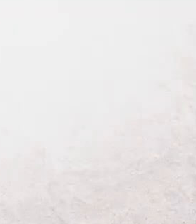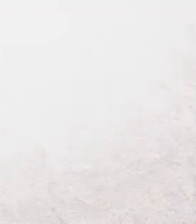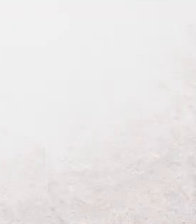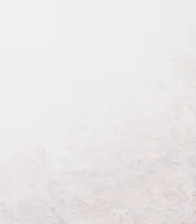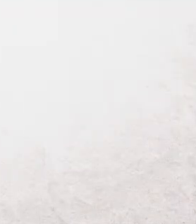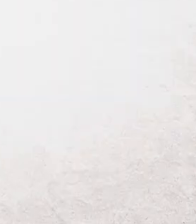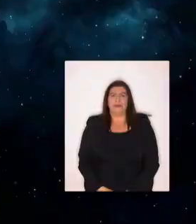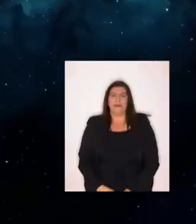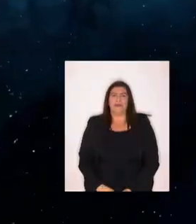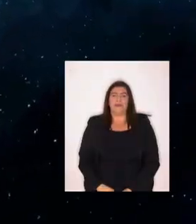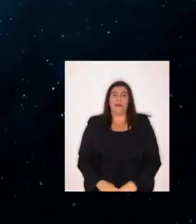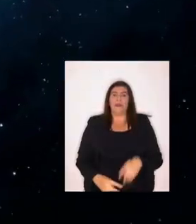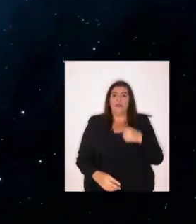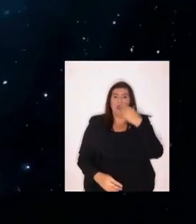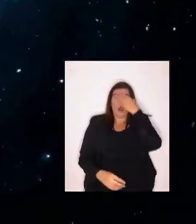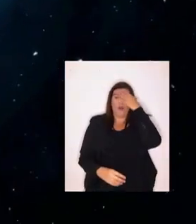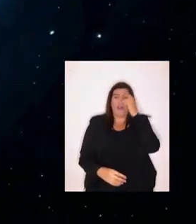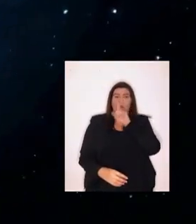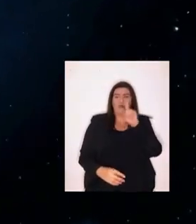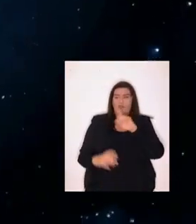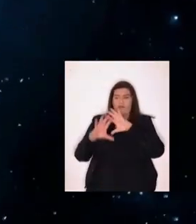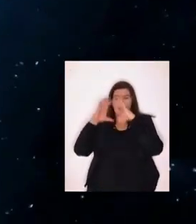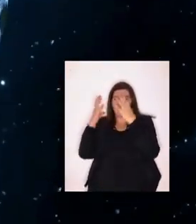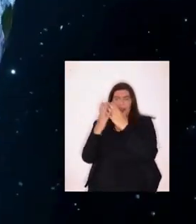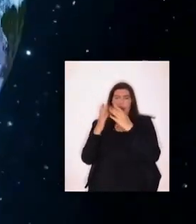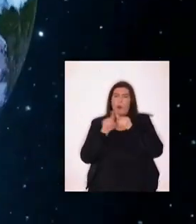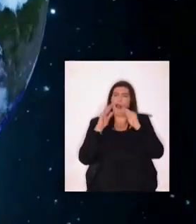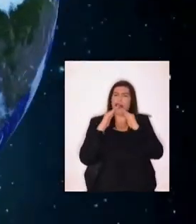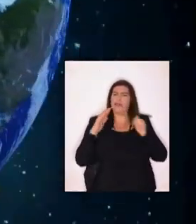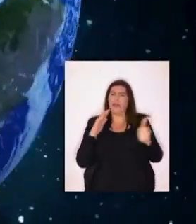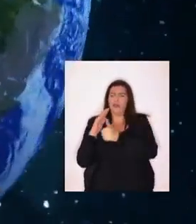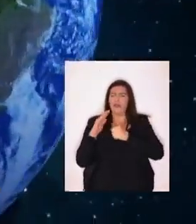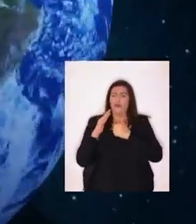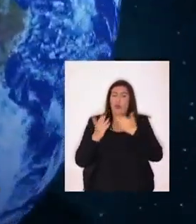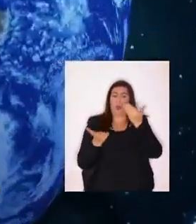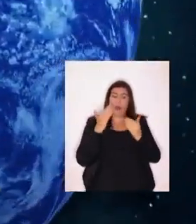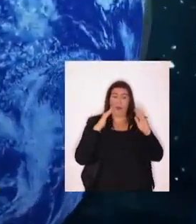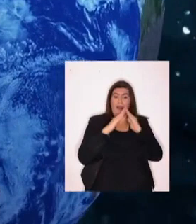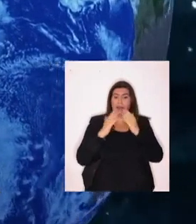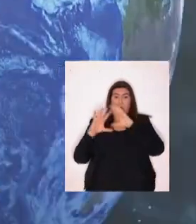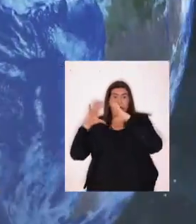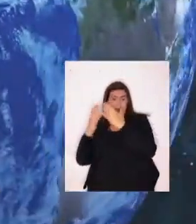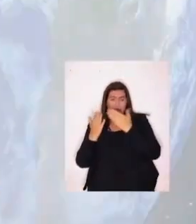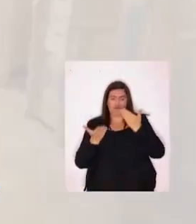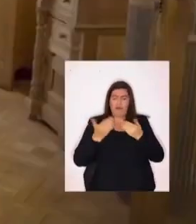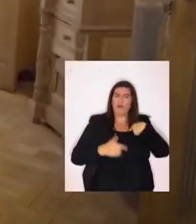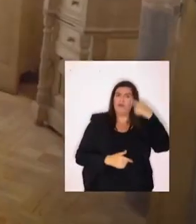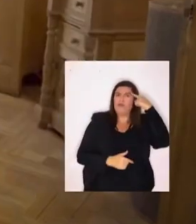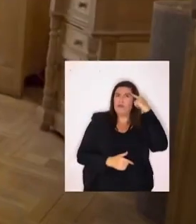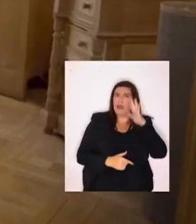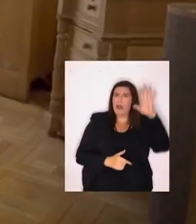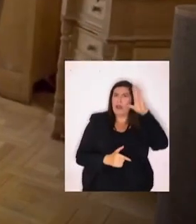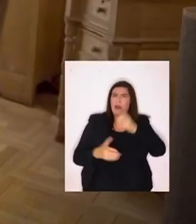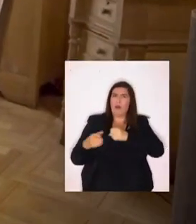Comunista No olvidemos que el planeta Es la casa de todos y todas Si comparamos nuestra casa Con el planeta Te